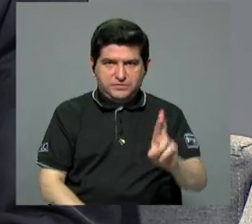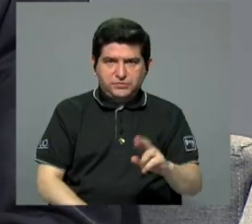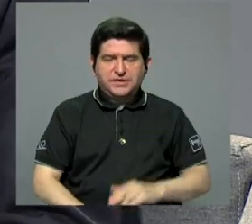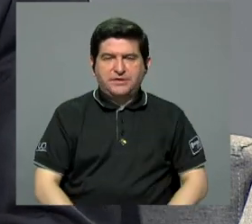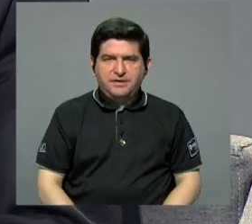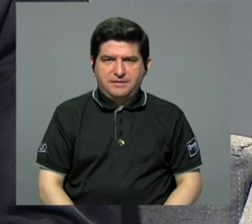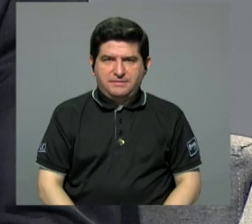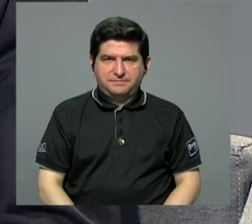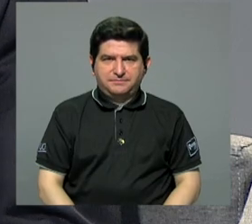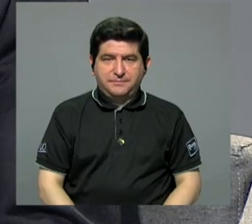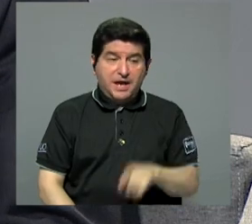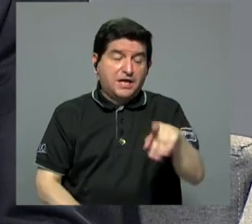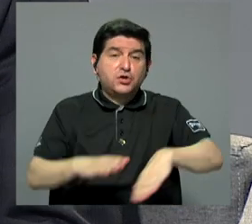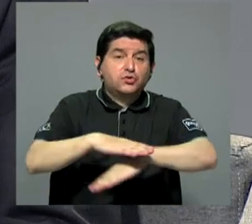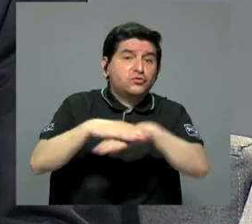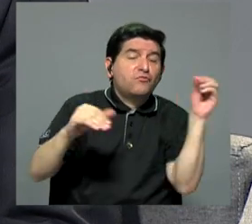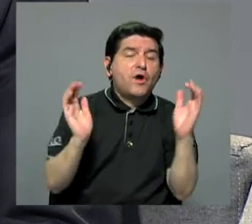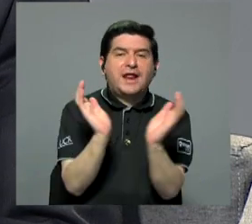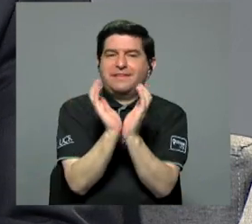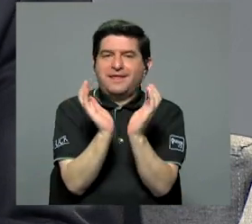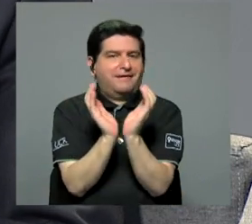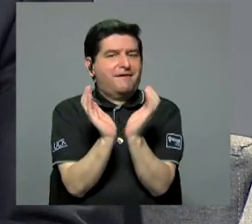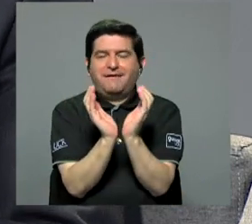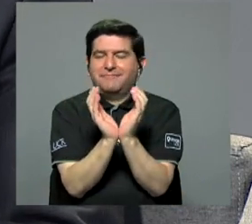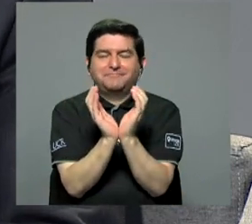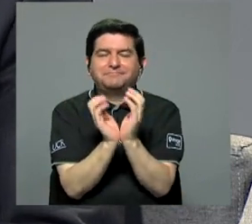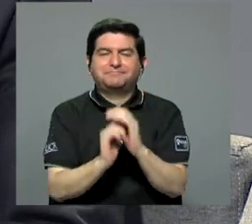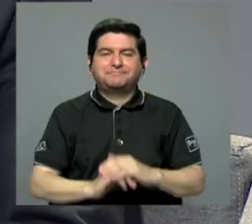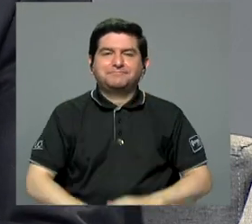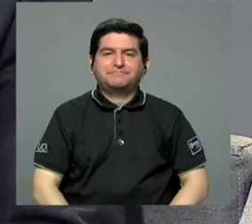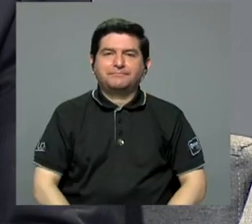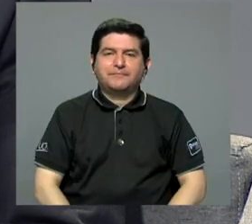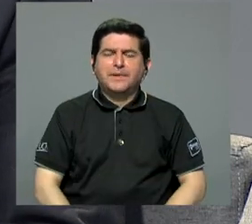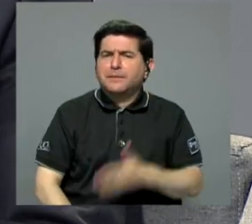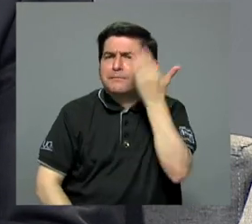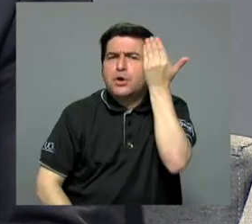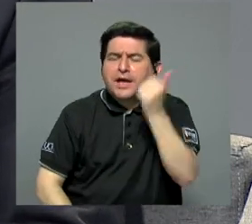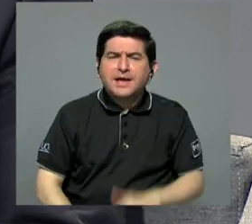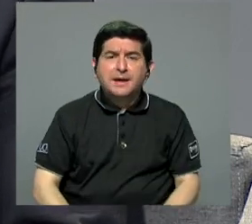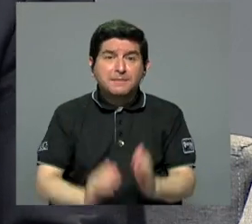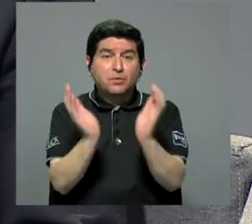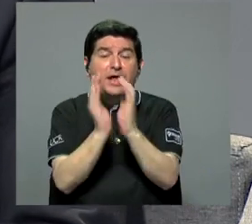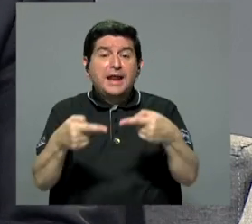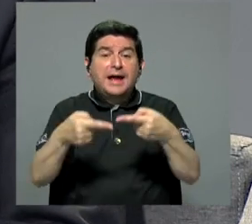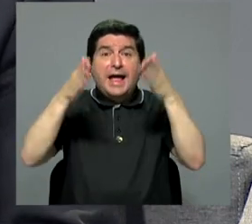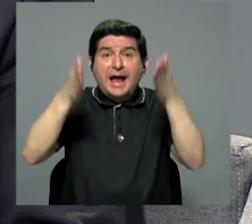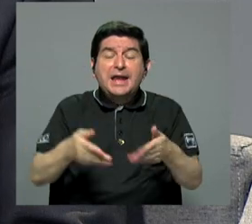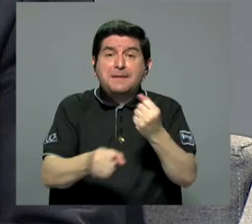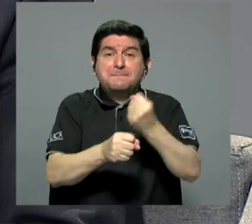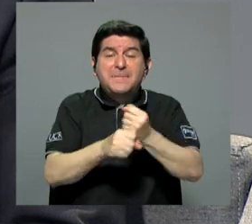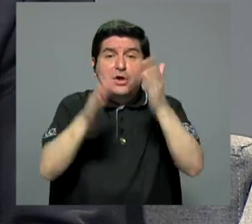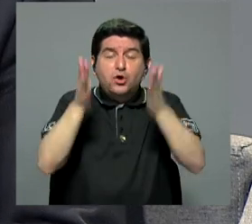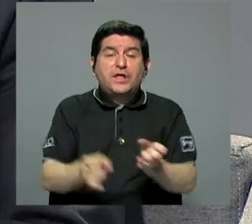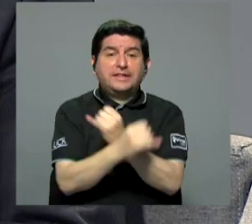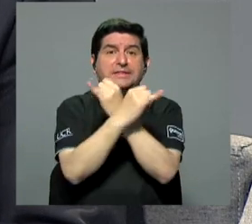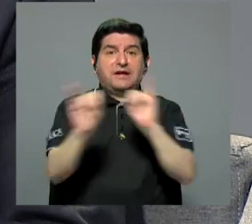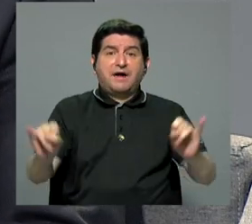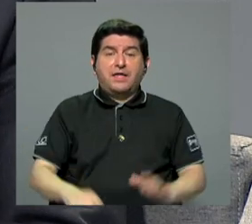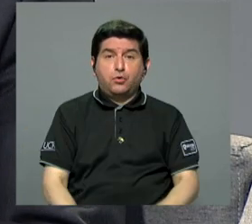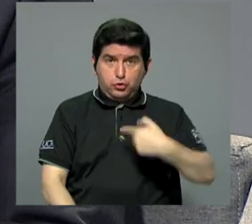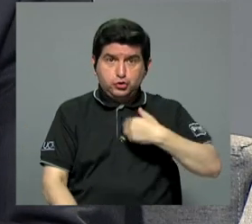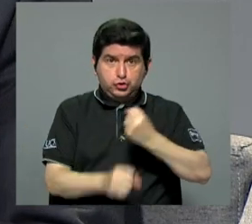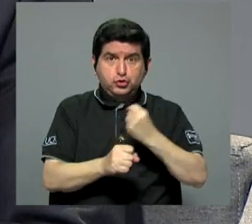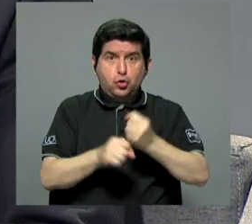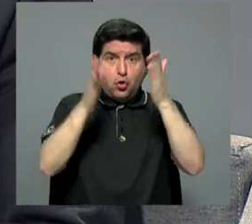que están fuera de la Caja del Seguro Social, porque la Caja es el enemigo del trabajador independiente. Yo